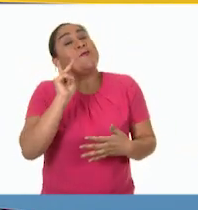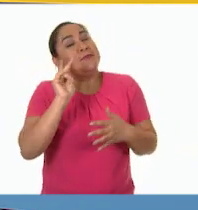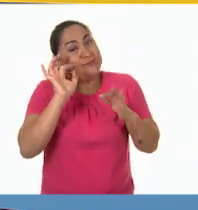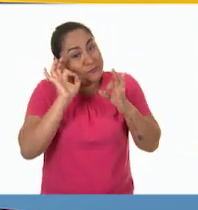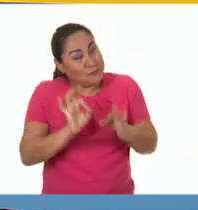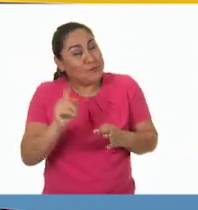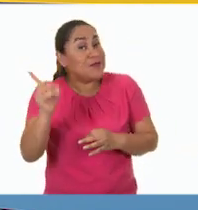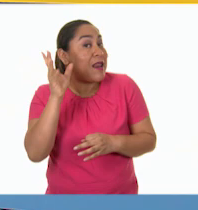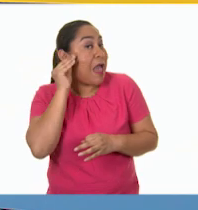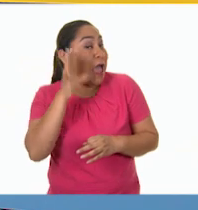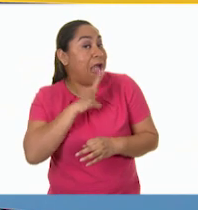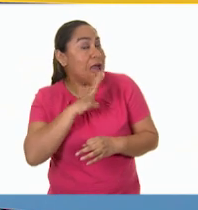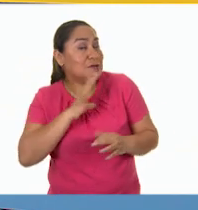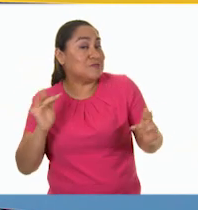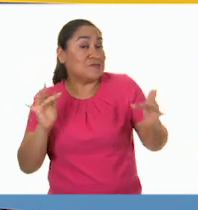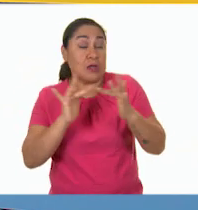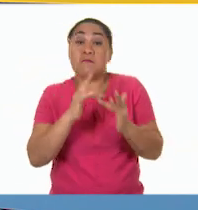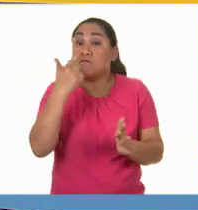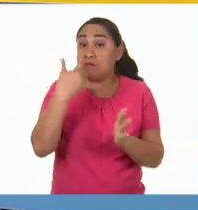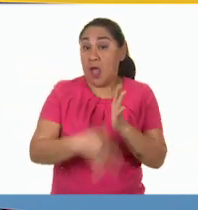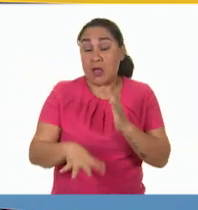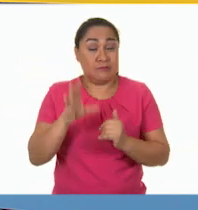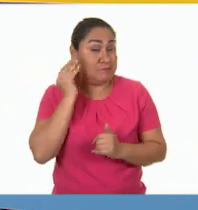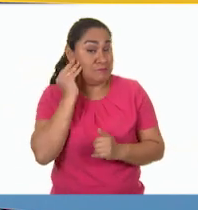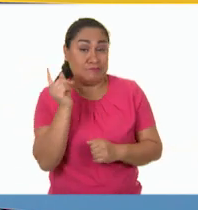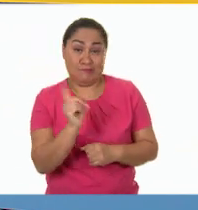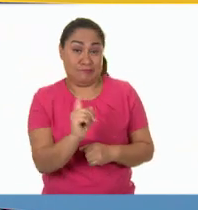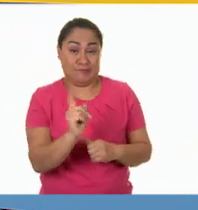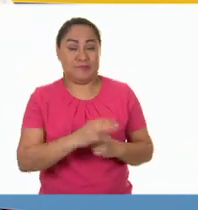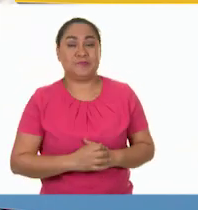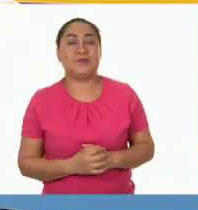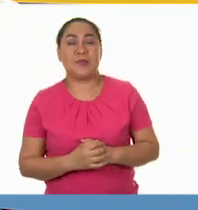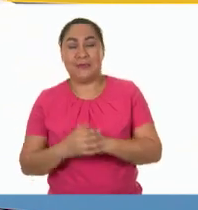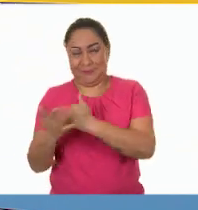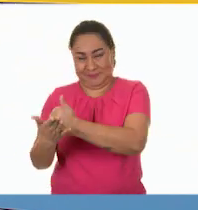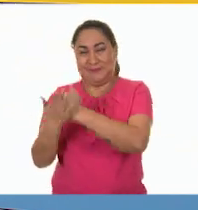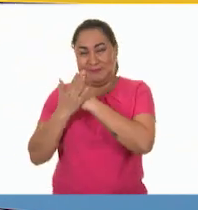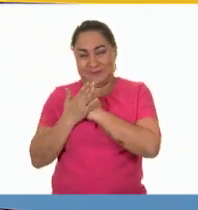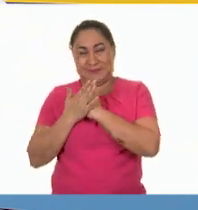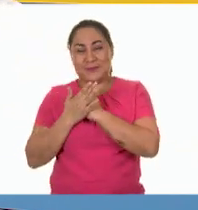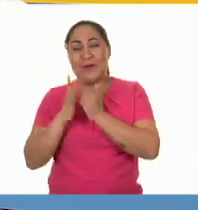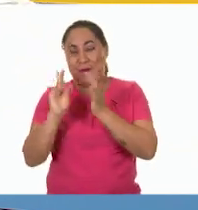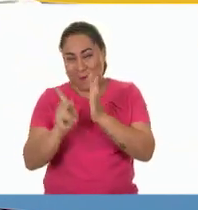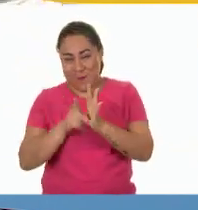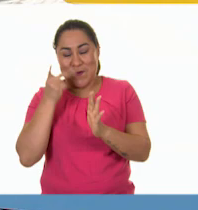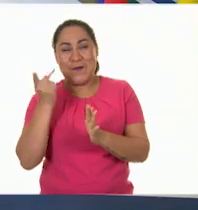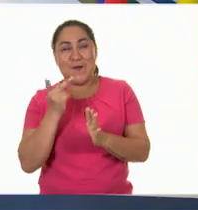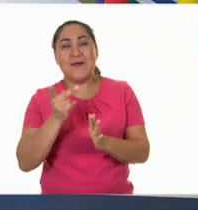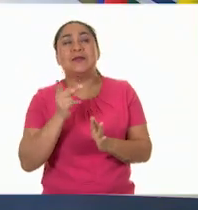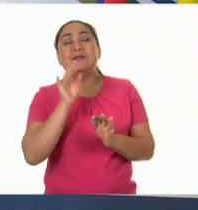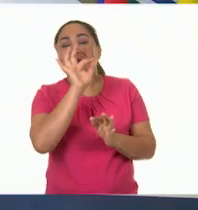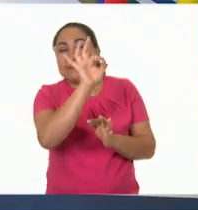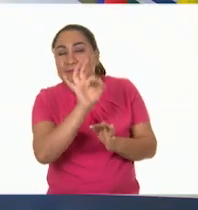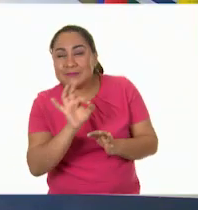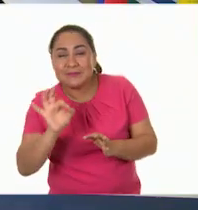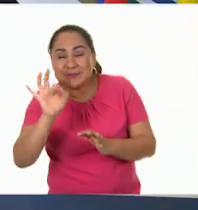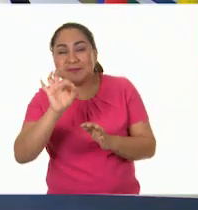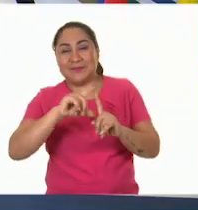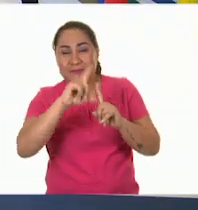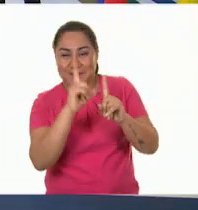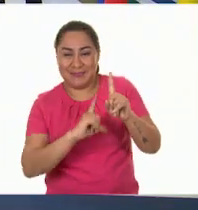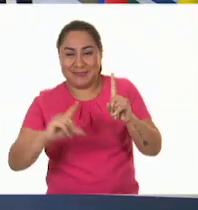aparato de radio, que no eran tan baratos, ¿eh? Jenny, ¿me ayudas a pegar estos dibujos de señales de radio en varios puntos del mapa?